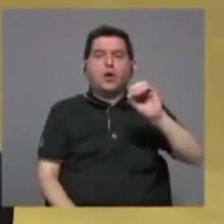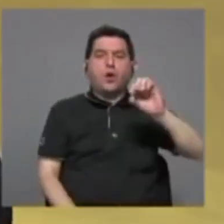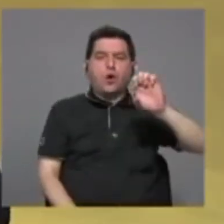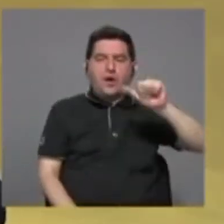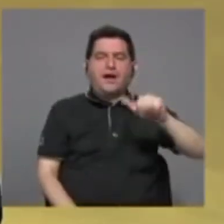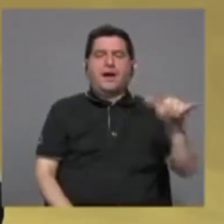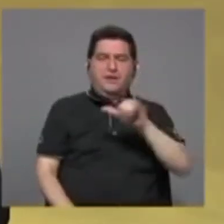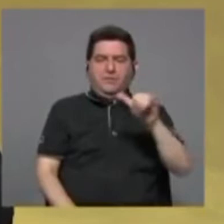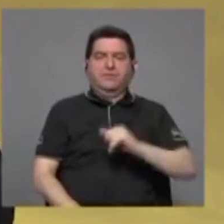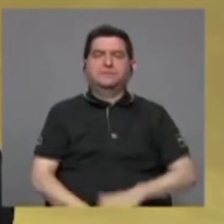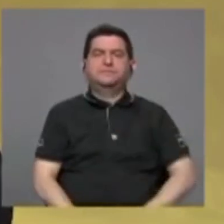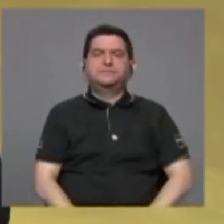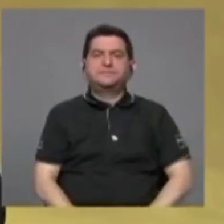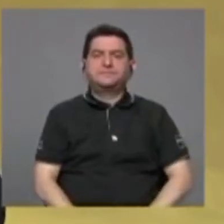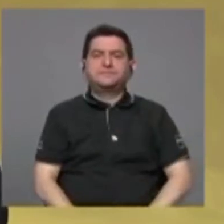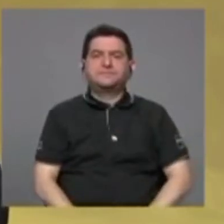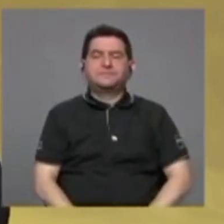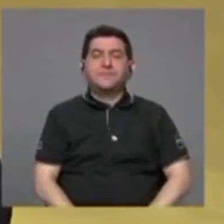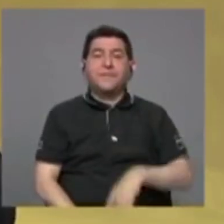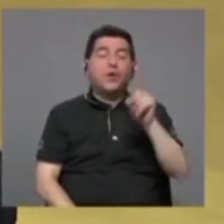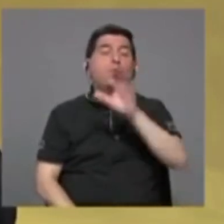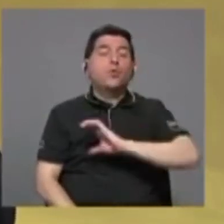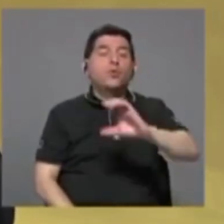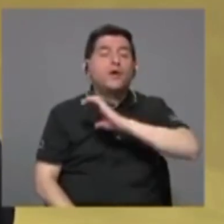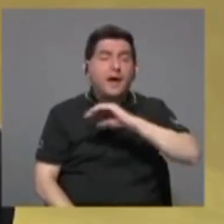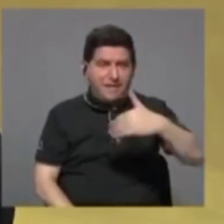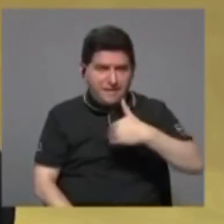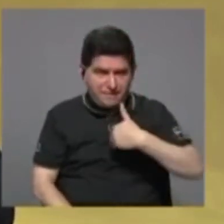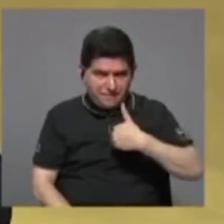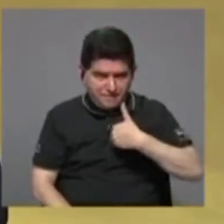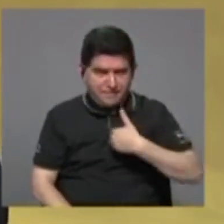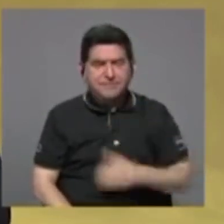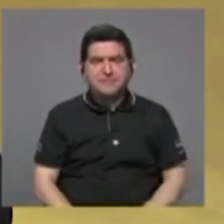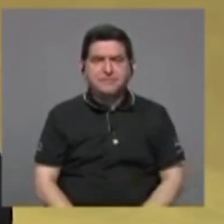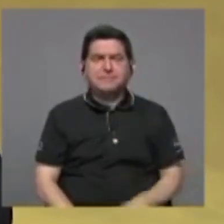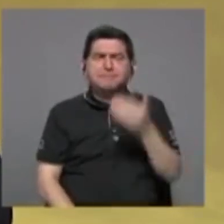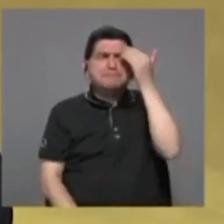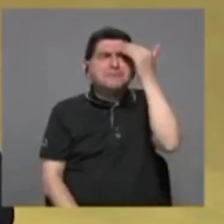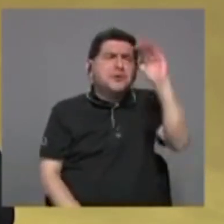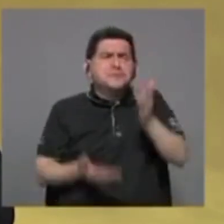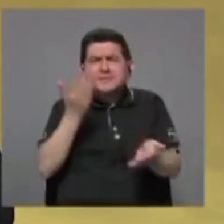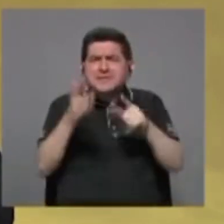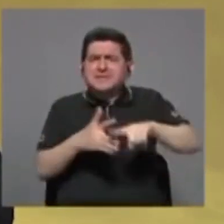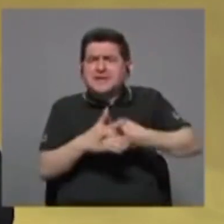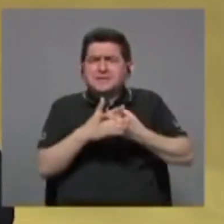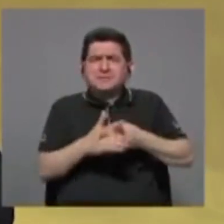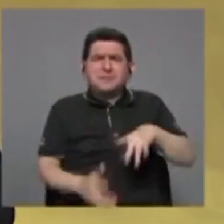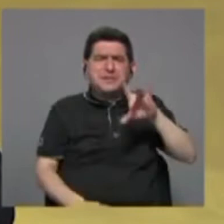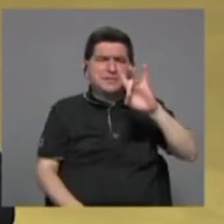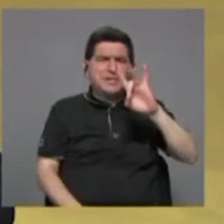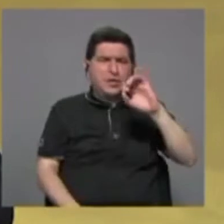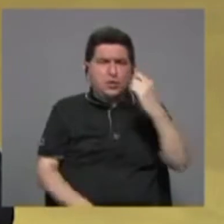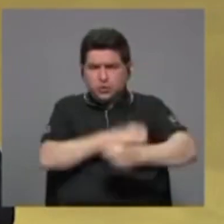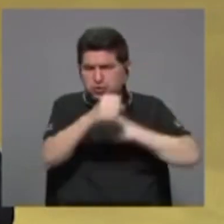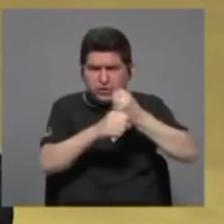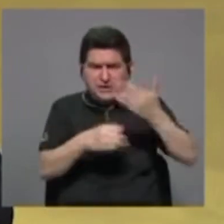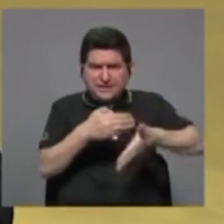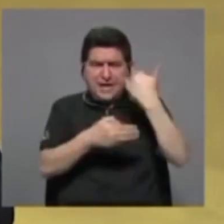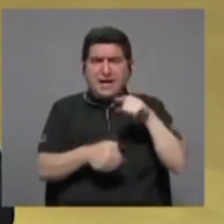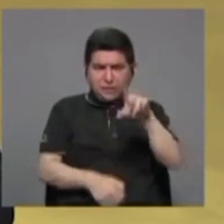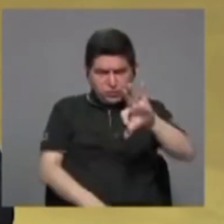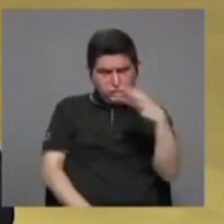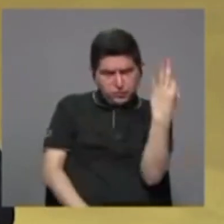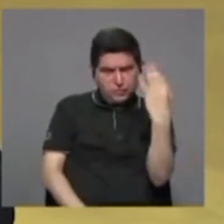Doctor Otero, una de las características, y no sé si empezó así hace 80 años, sospecho que no, pero